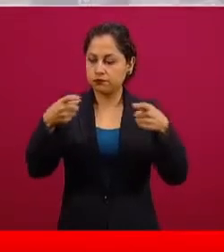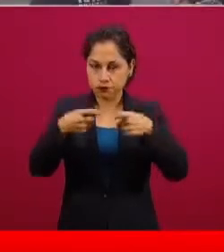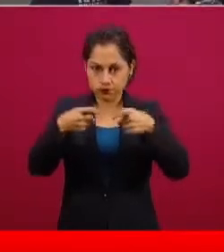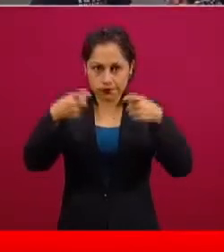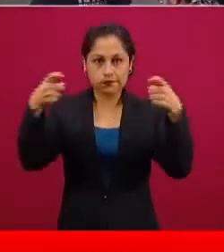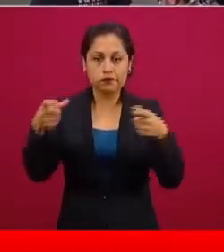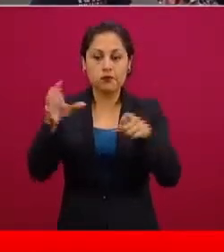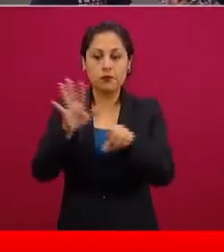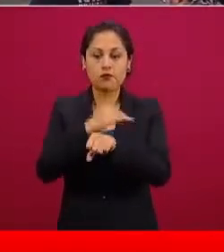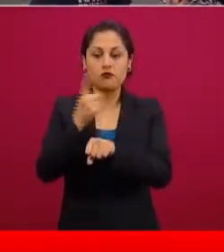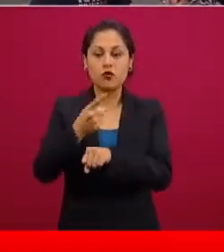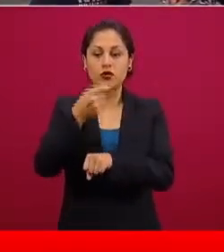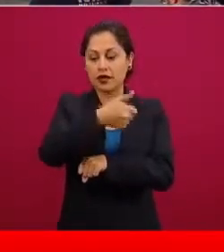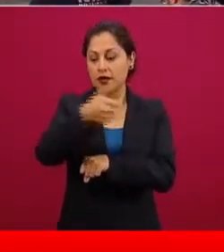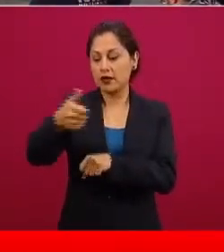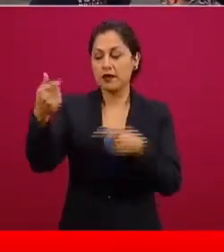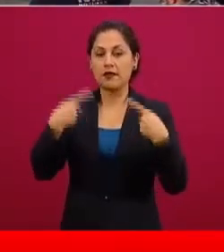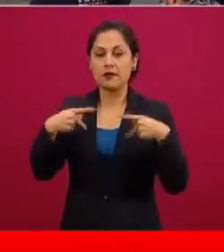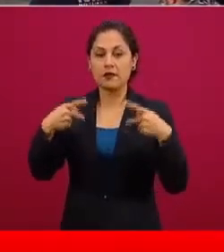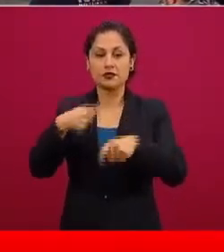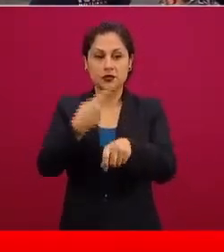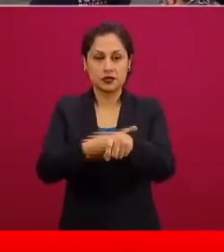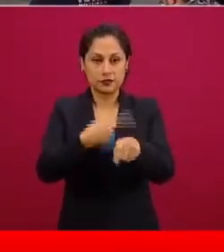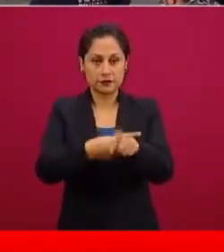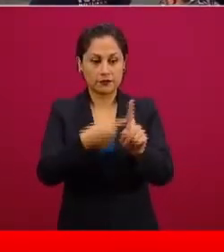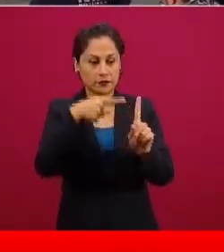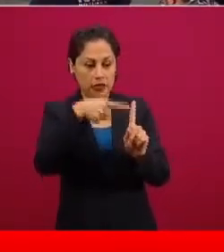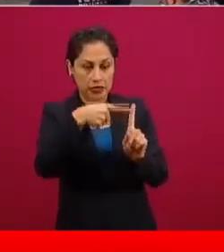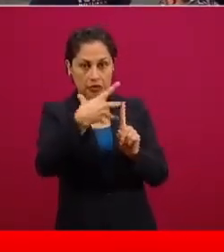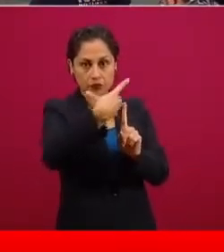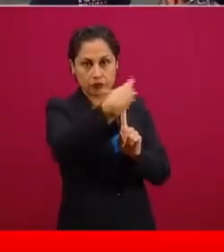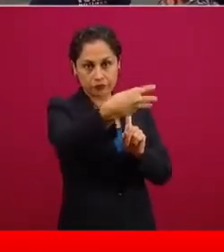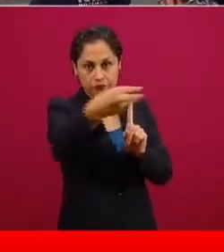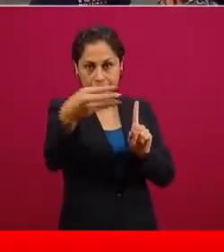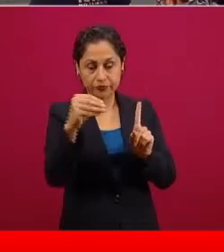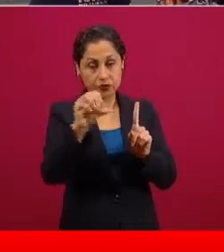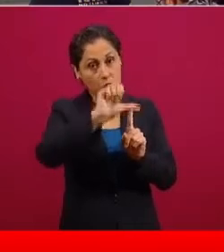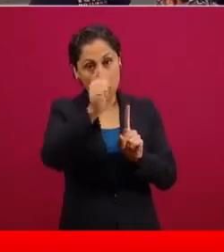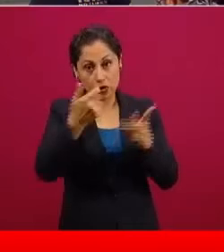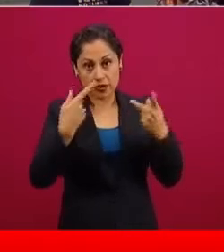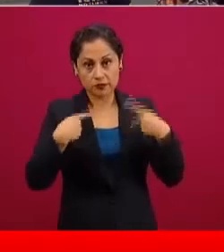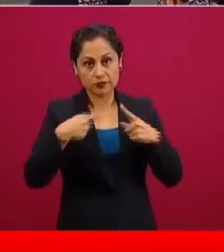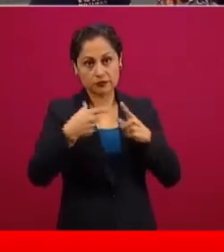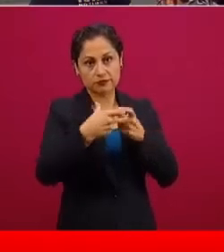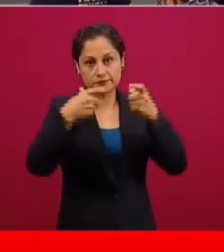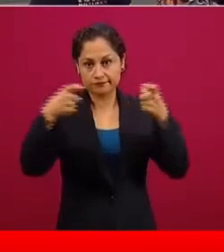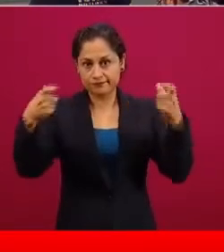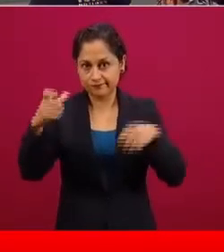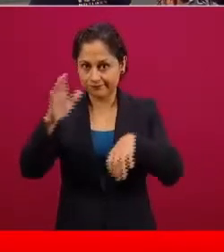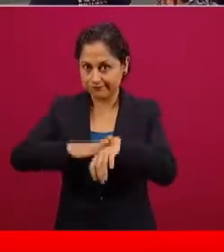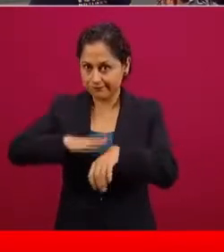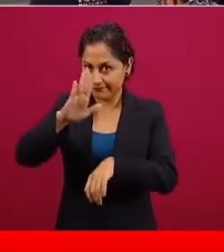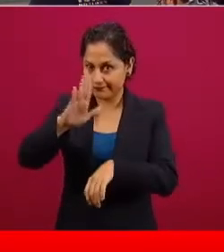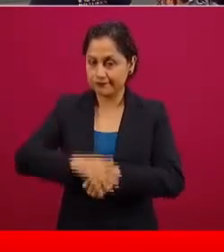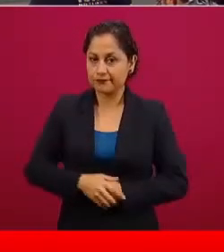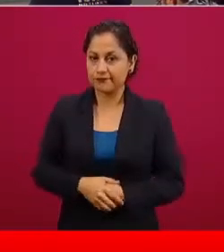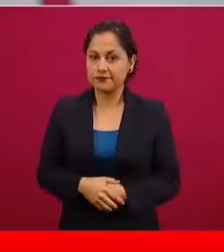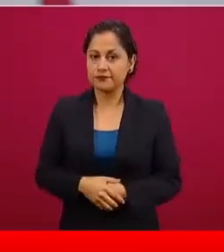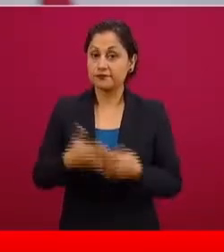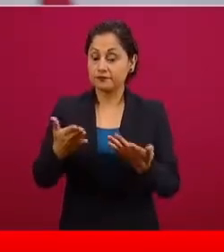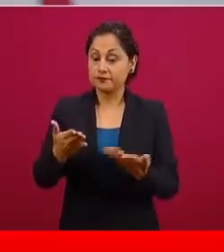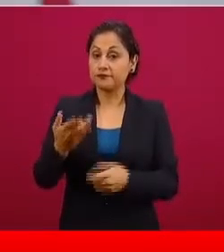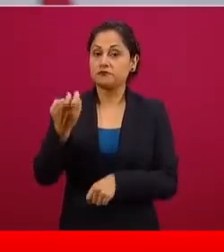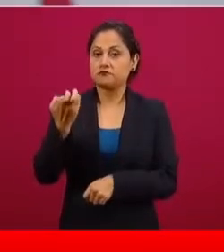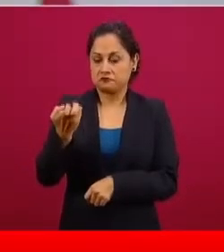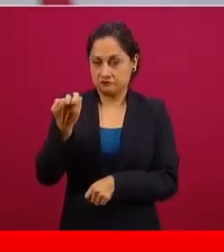casos que son asimismo personas contagiantes, entonces se va expandiendo la epidemia. Esto, insisto, si no